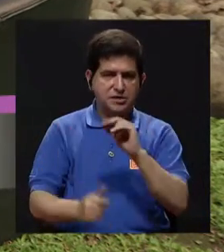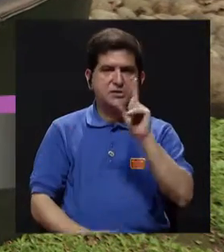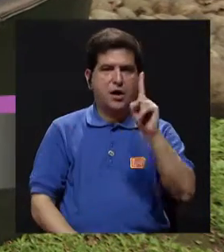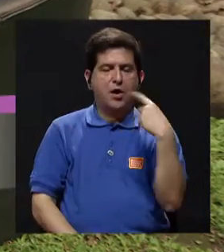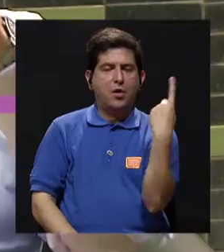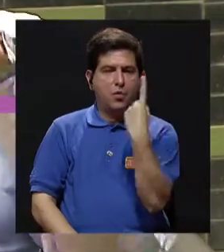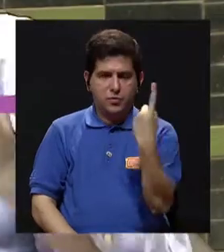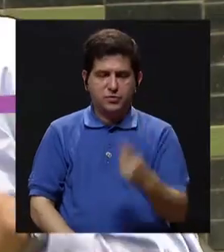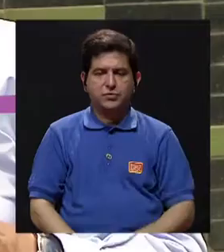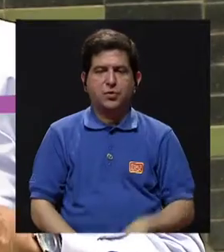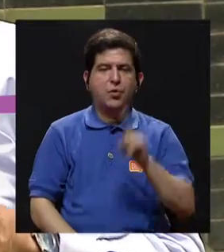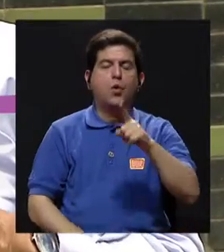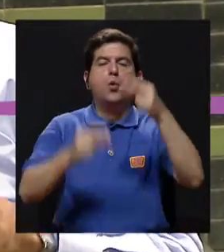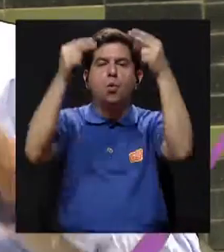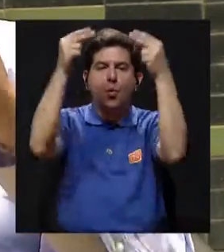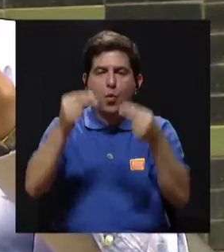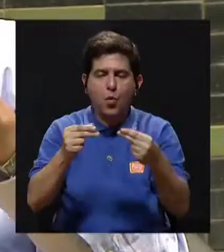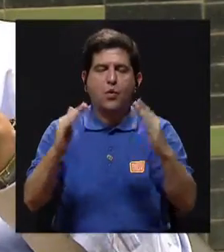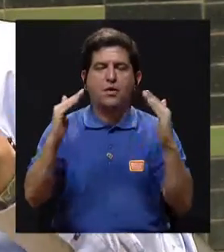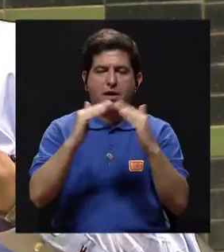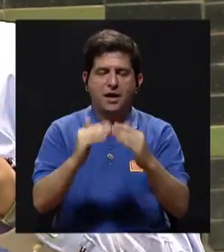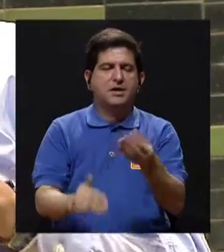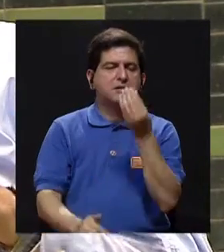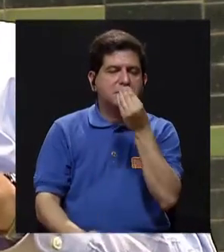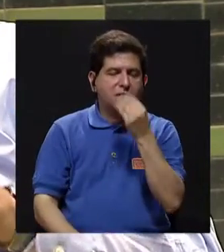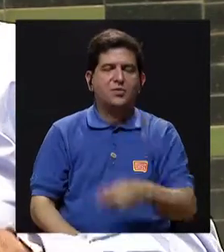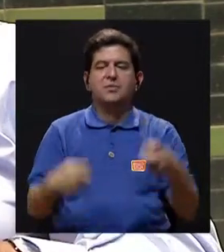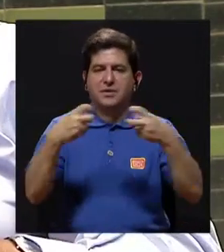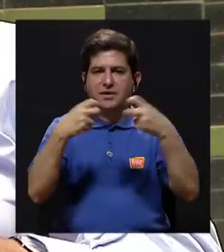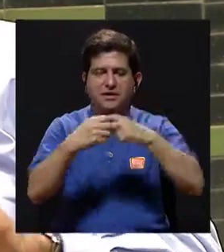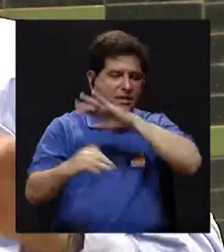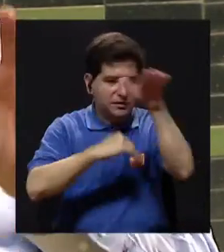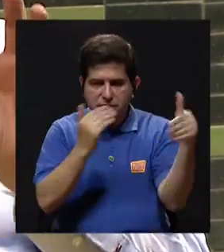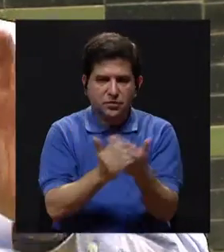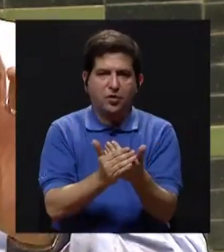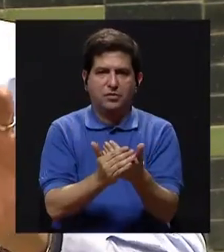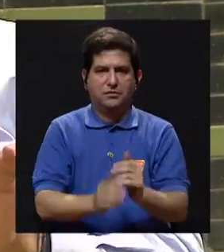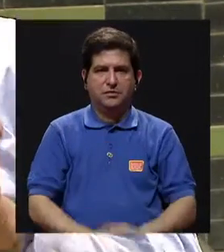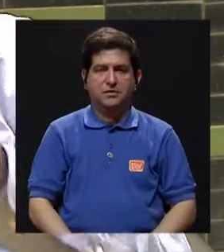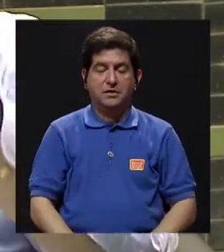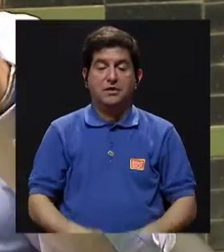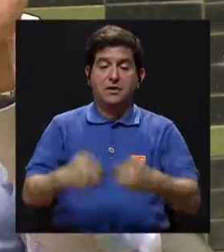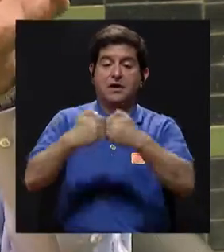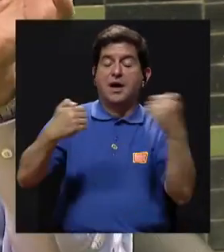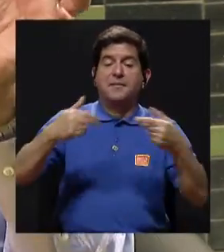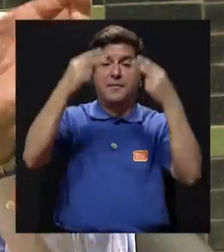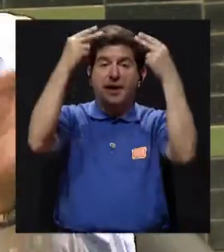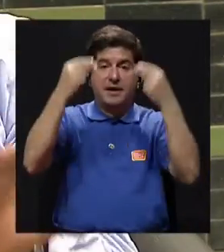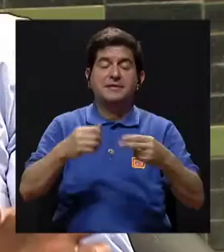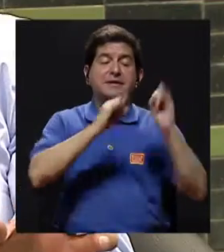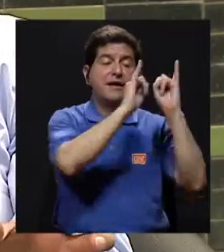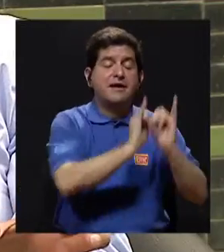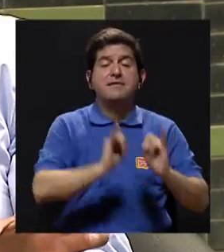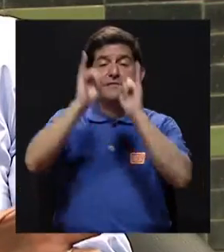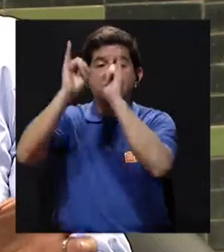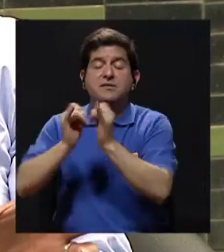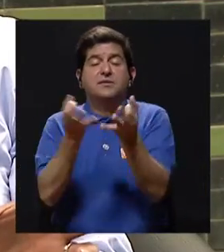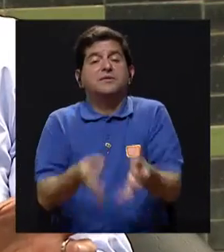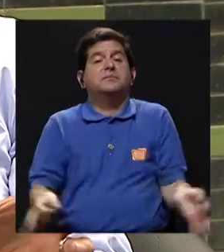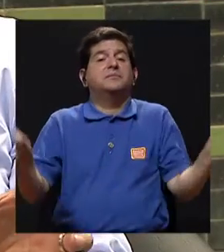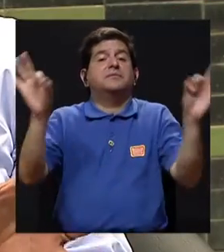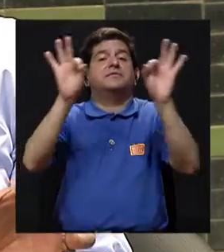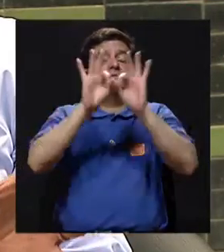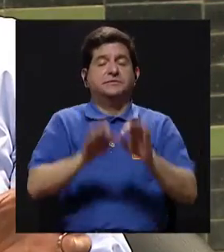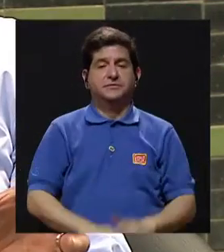solo uno gane, un solo presupuesto para casa, comida, luz, etc. Y por otro lado, tengan un presupuesto individual. Eso es muy